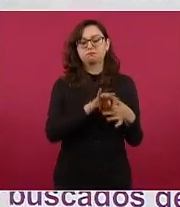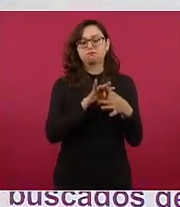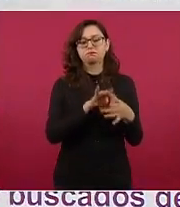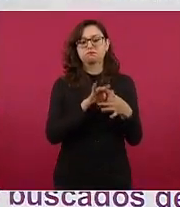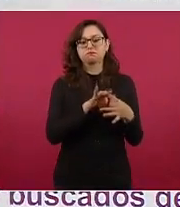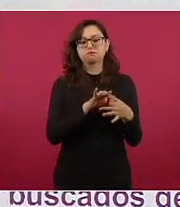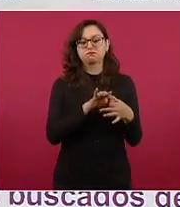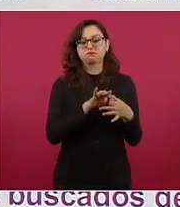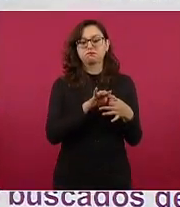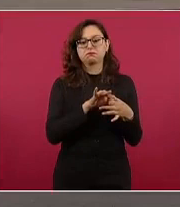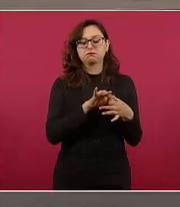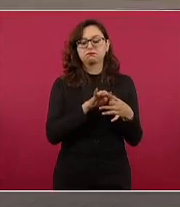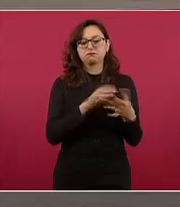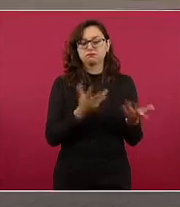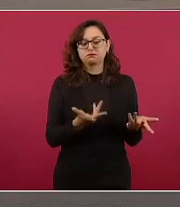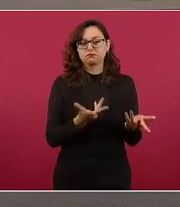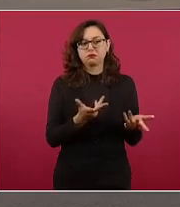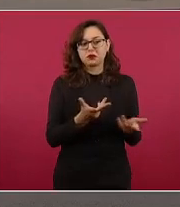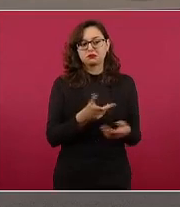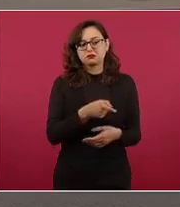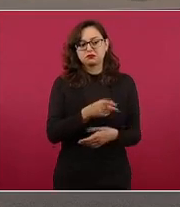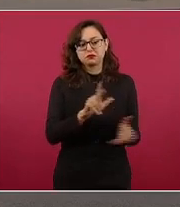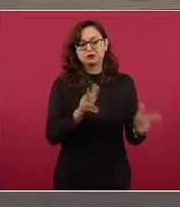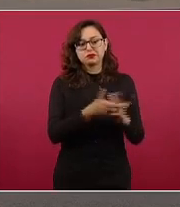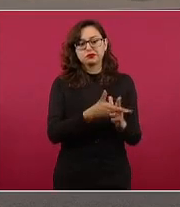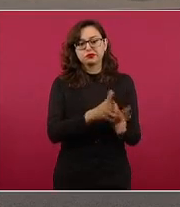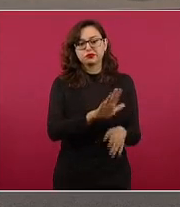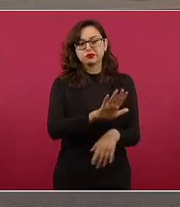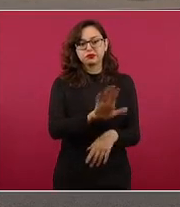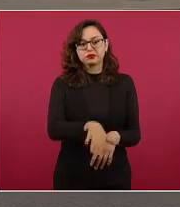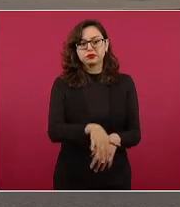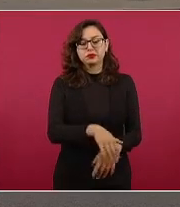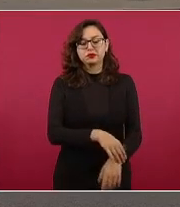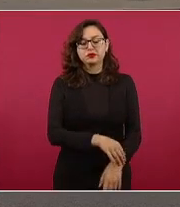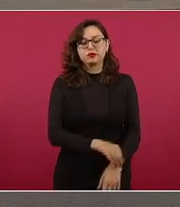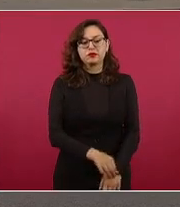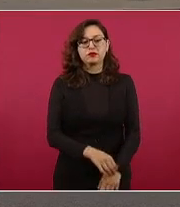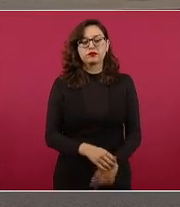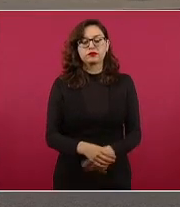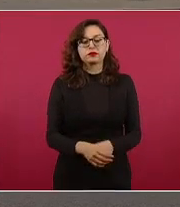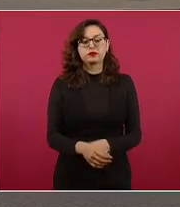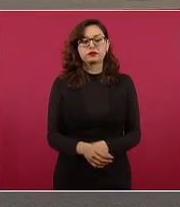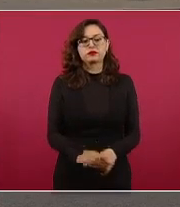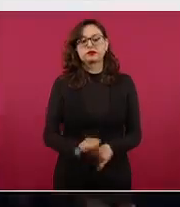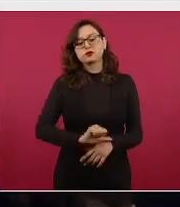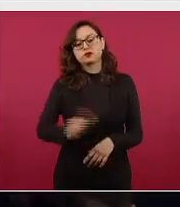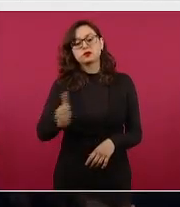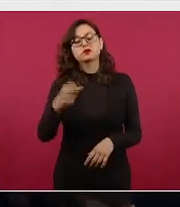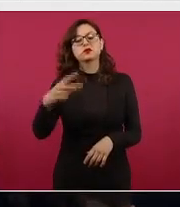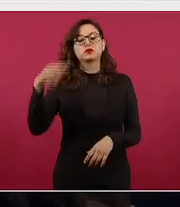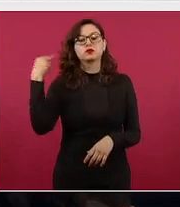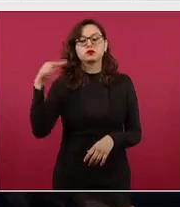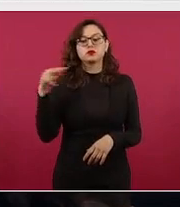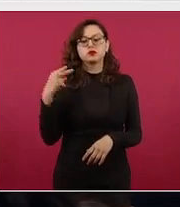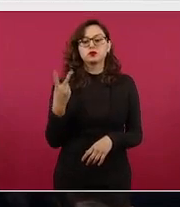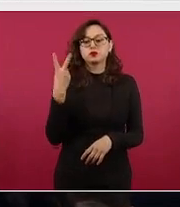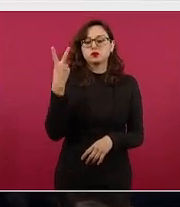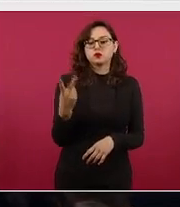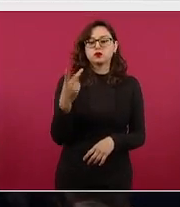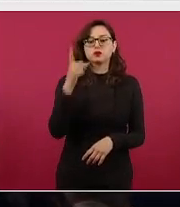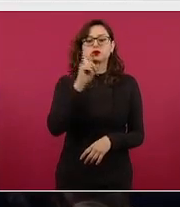la única que quisiera que en este caso de Veracruz dos mujeres